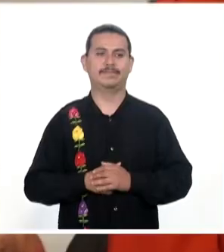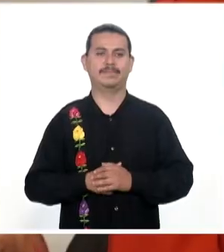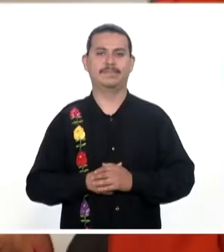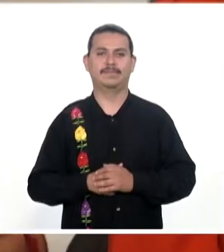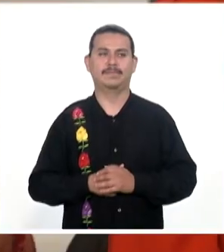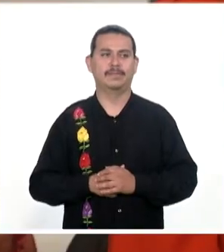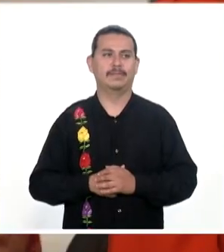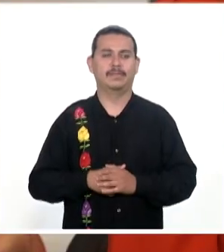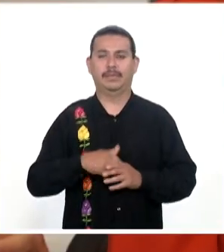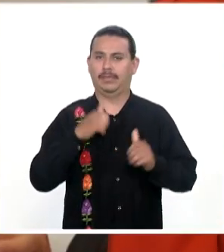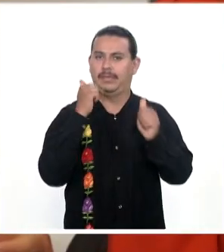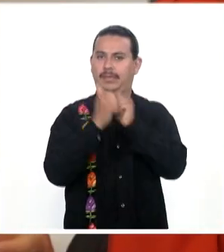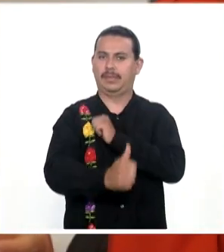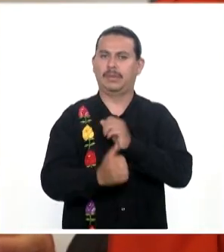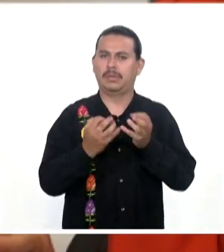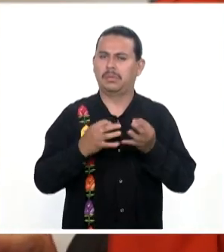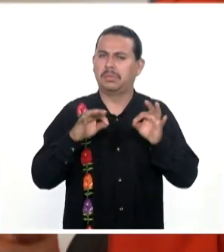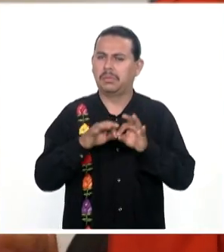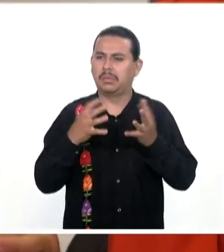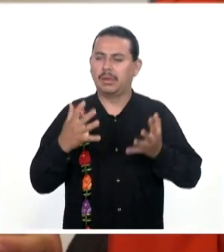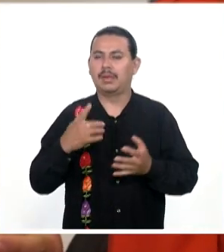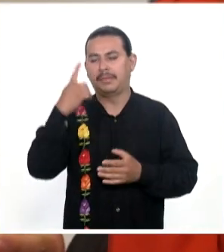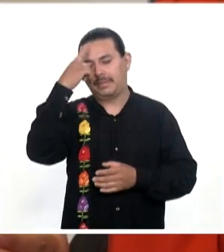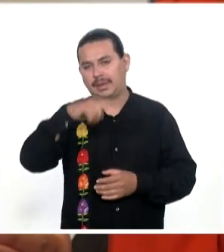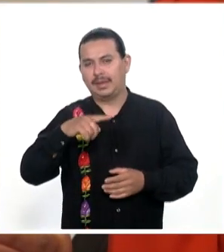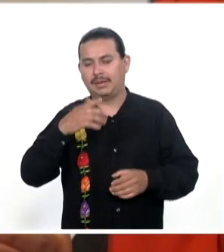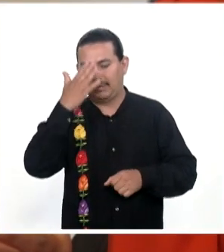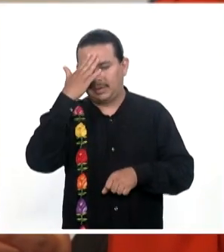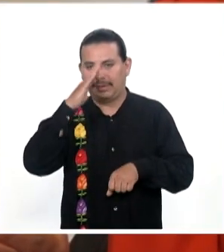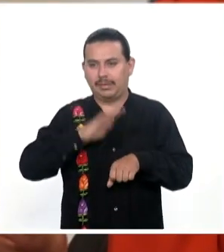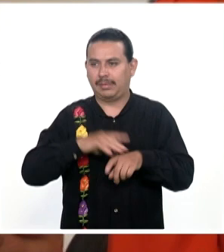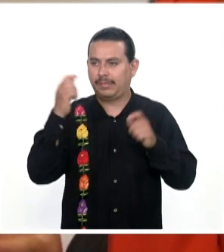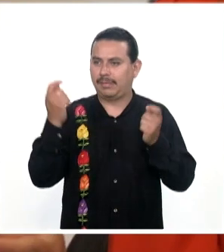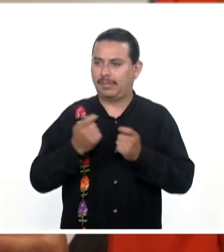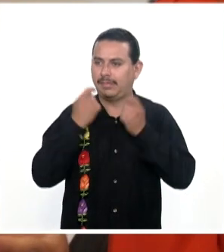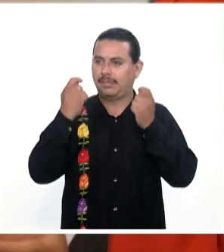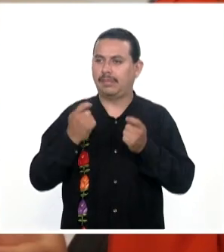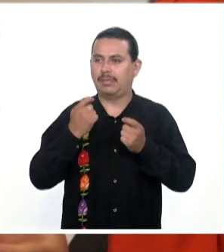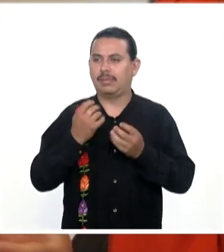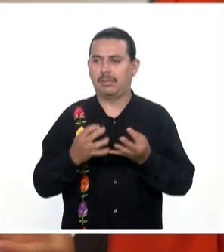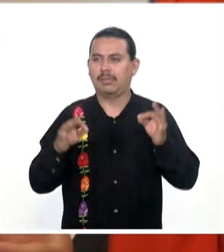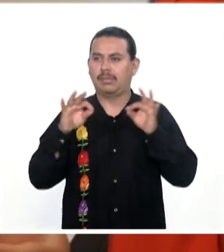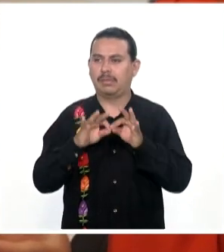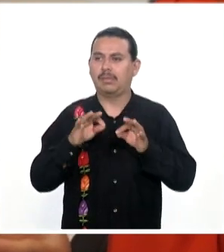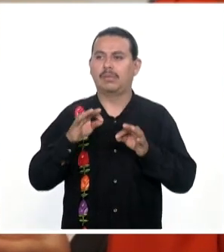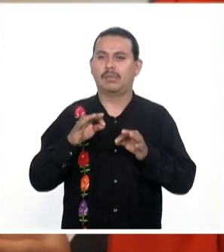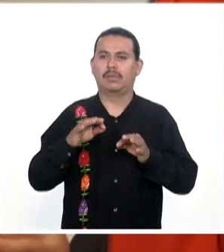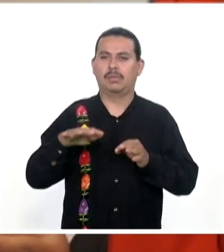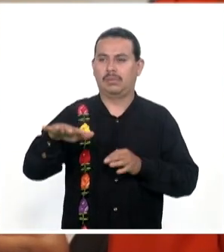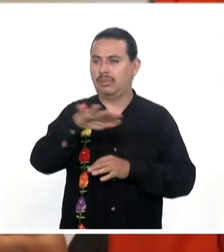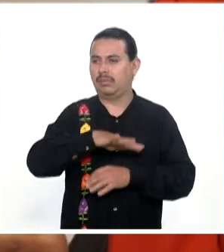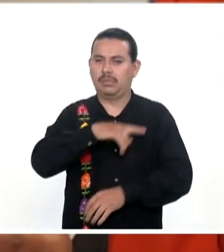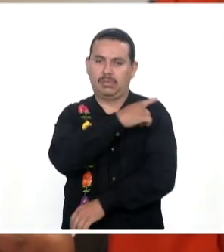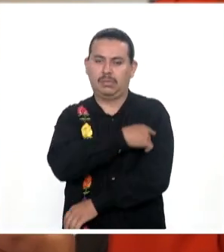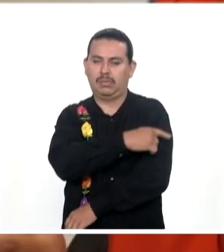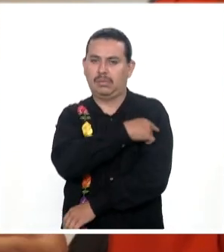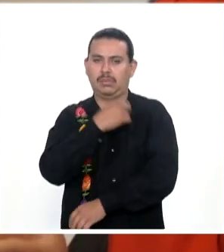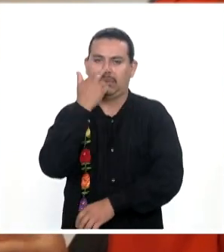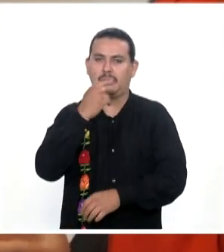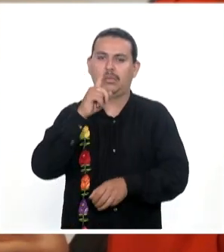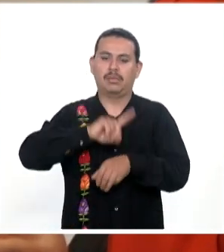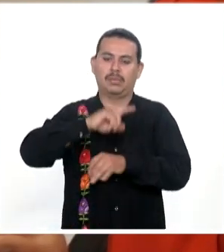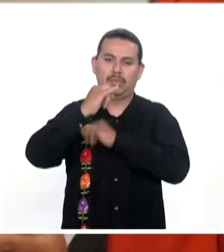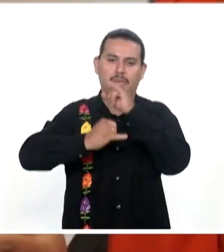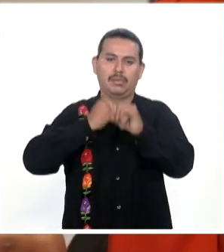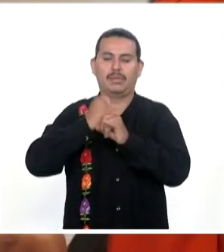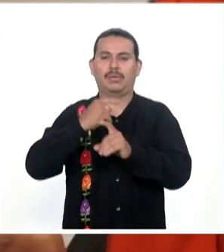Esta carrera Se hace Para festejar La Es que una fecha Súper importante Para Cruz Roja El día Internacional De